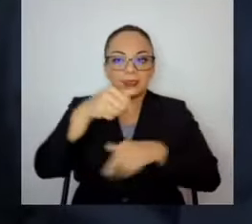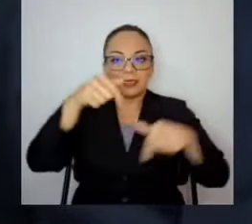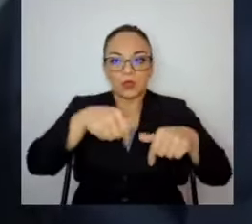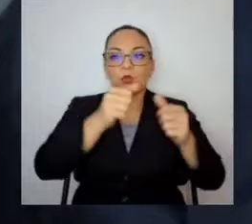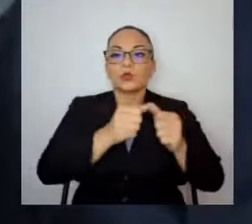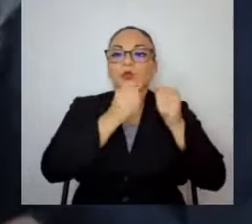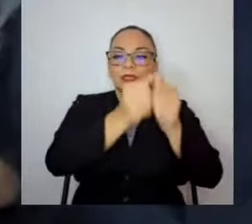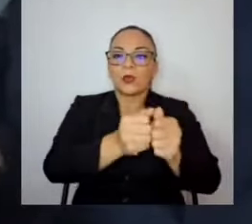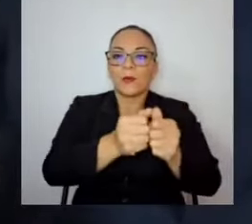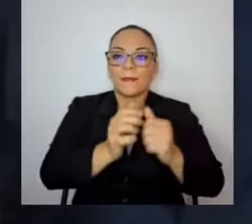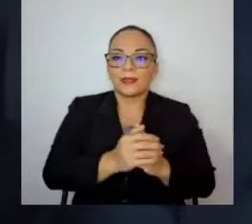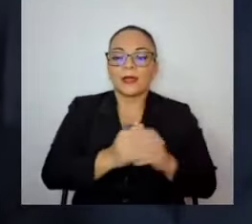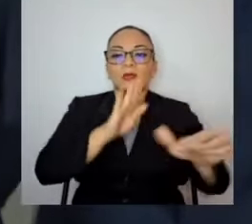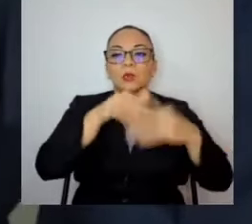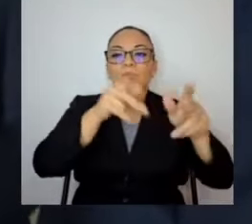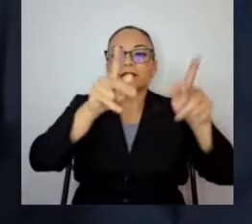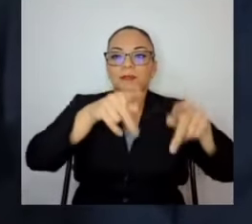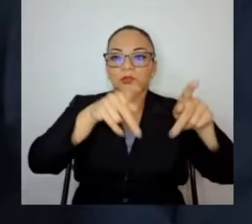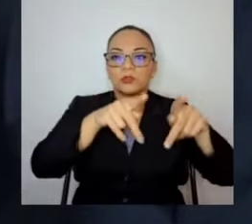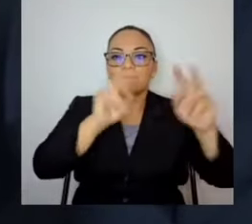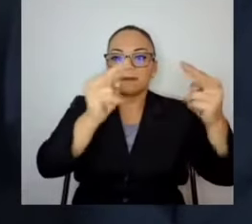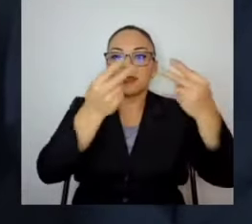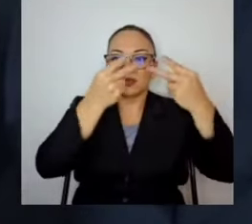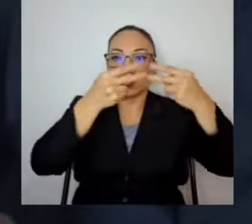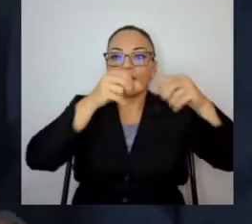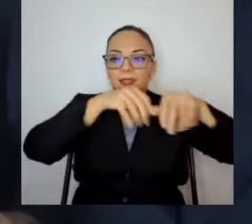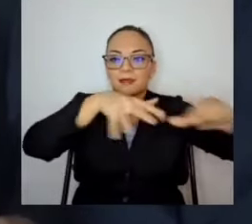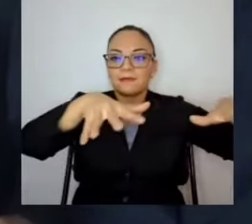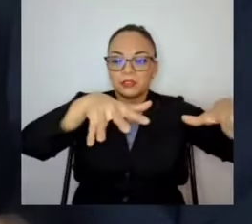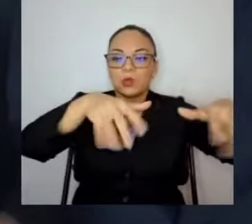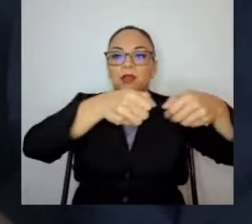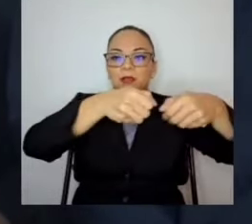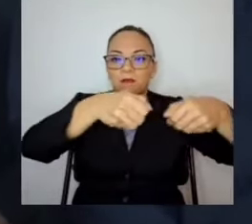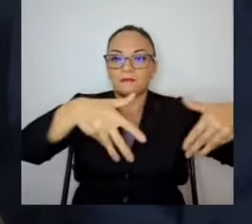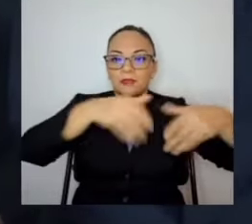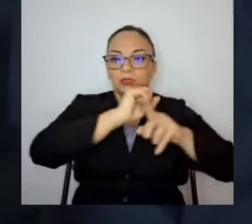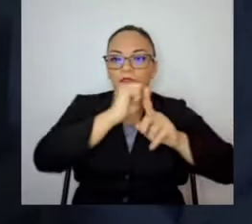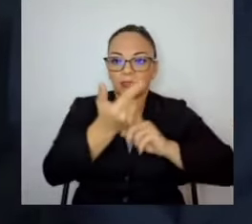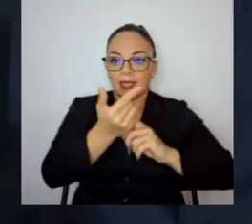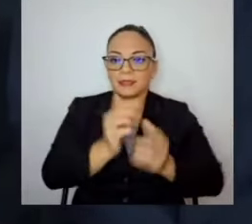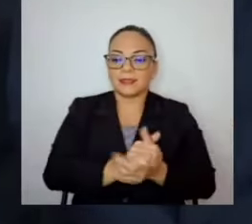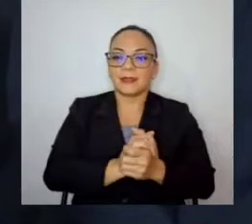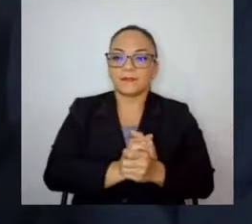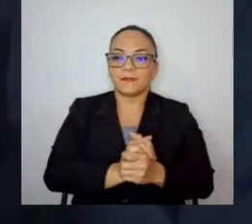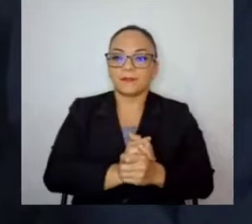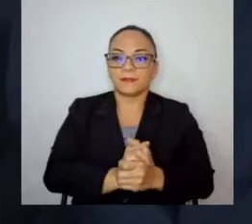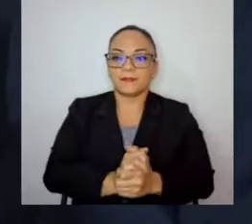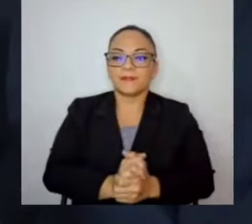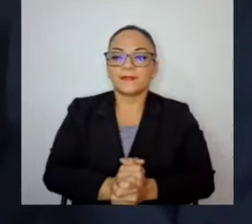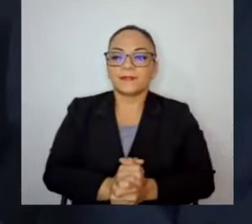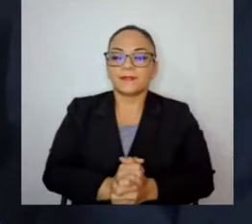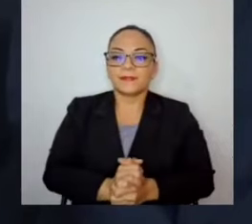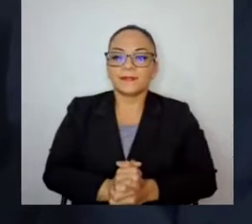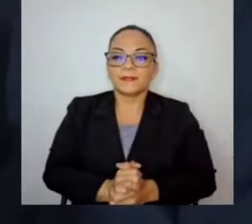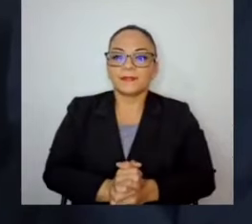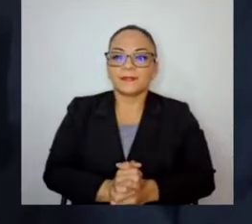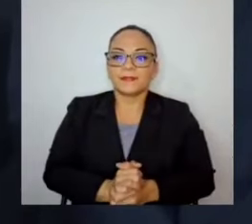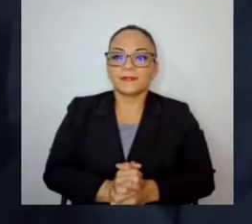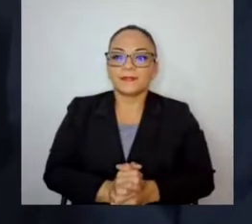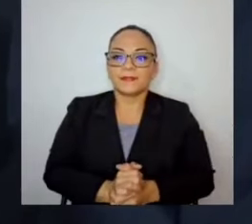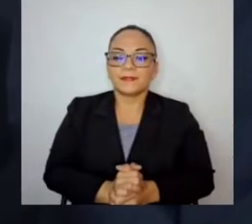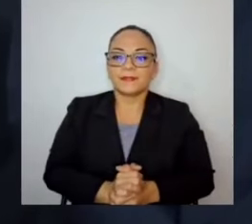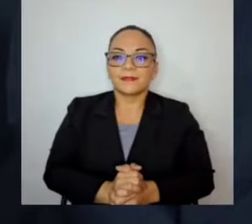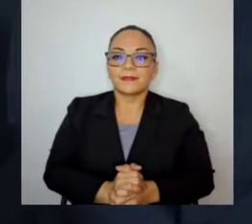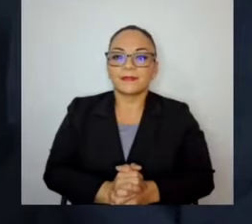y a las personas que están siguiendo la transmisión por las vías de redes sociales. Como